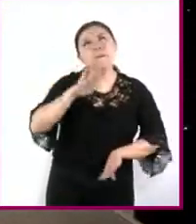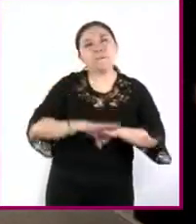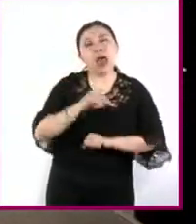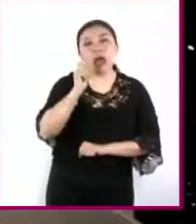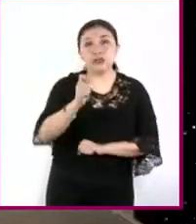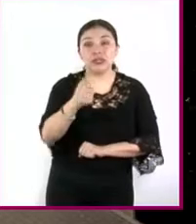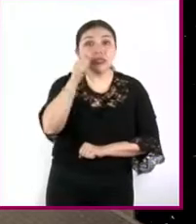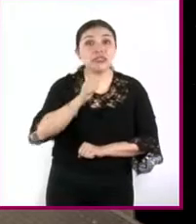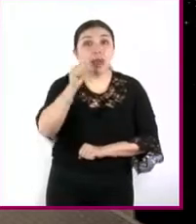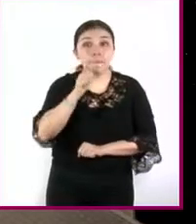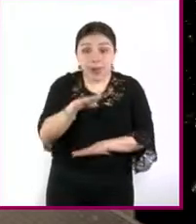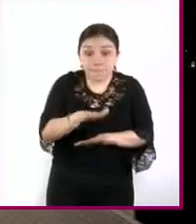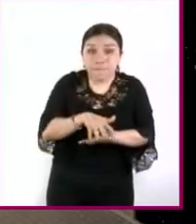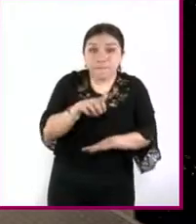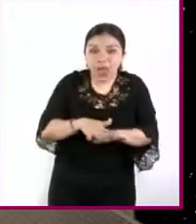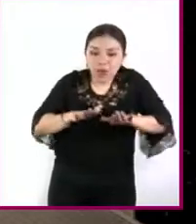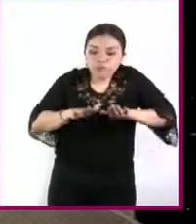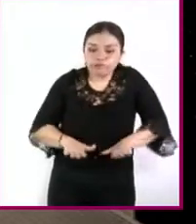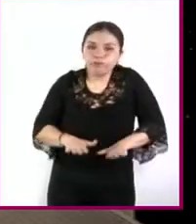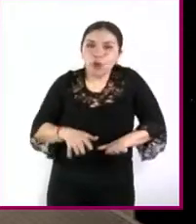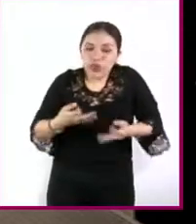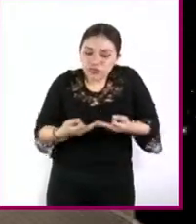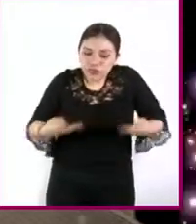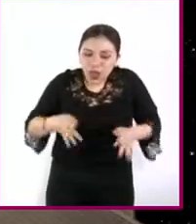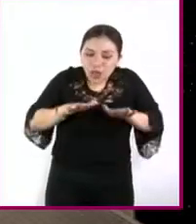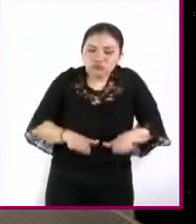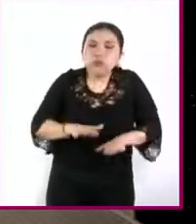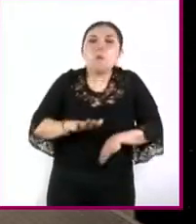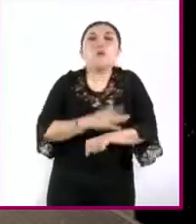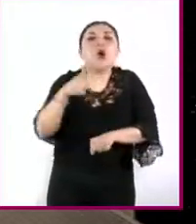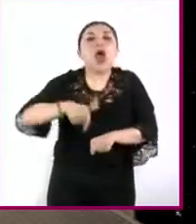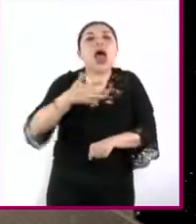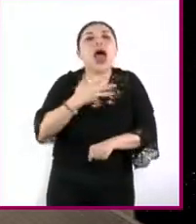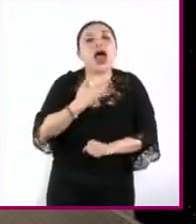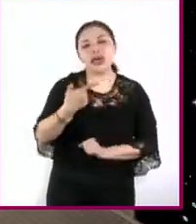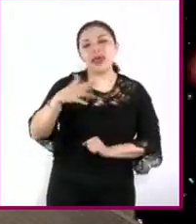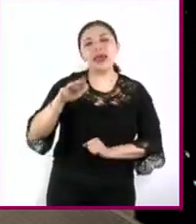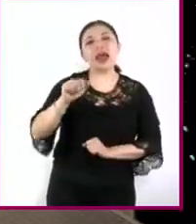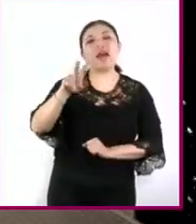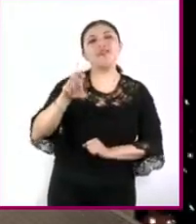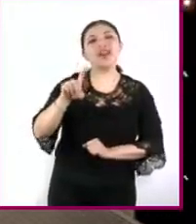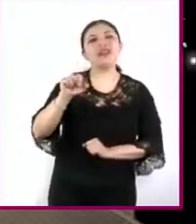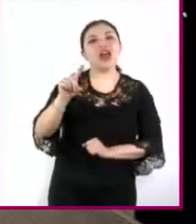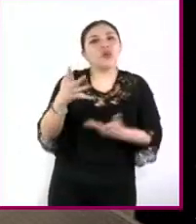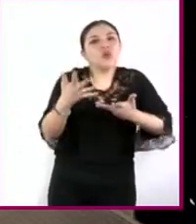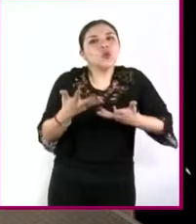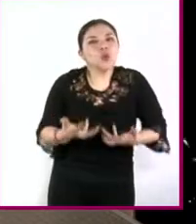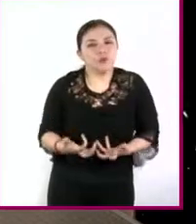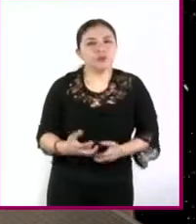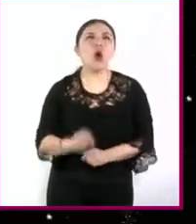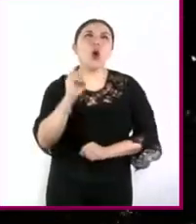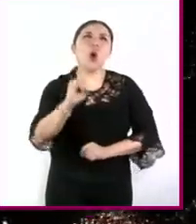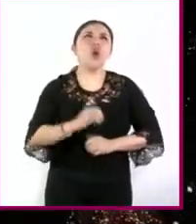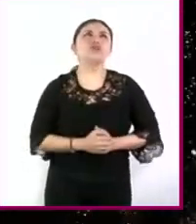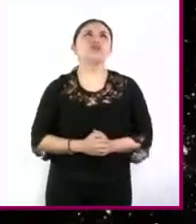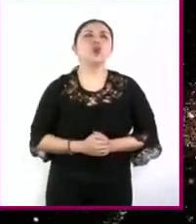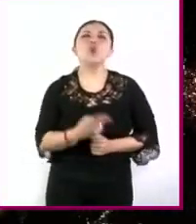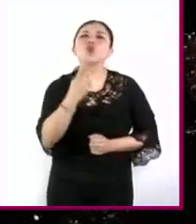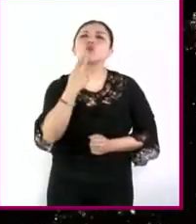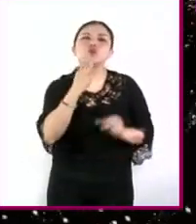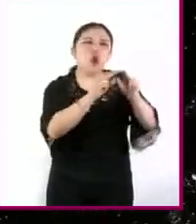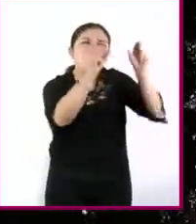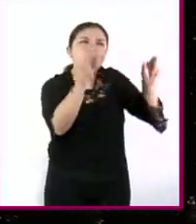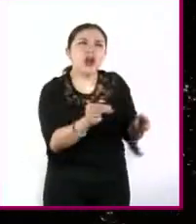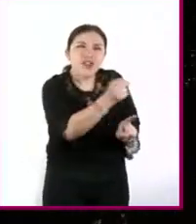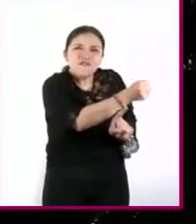pies siempre estarán tocando el suelo gracias a la fuerza de gravedad otra que se me ocurre es el uso del refrigerador casi